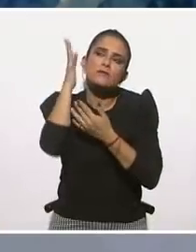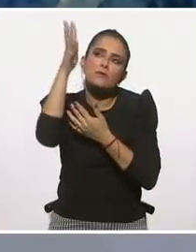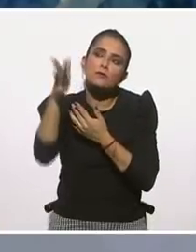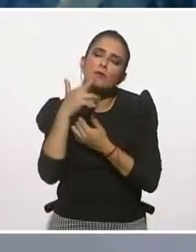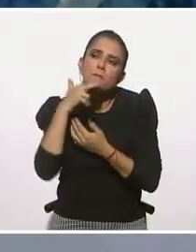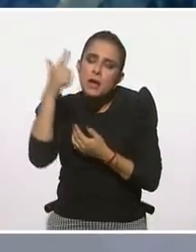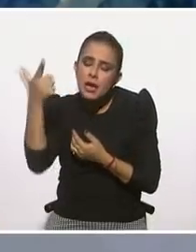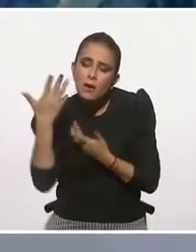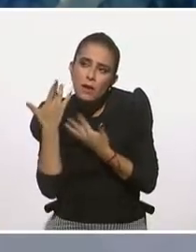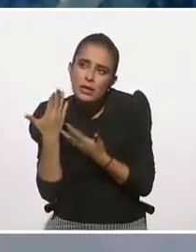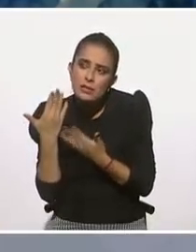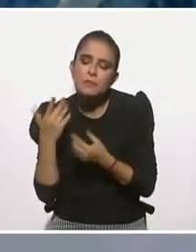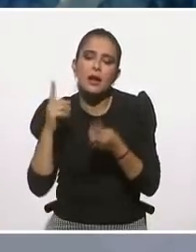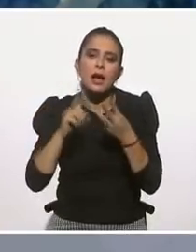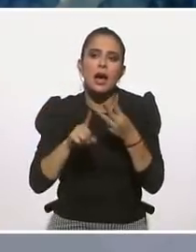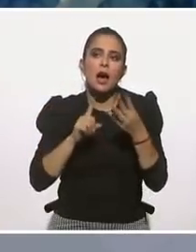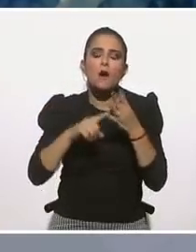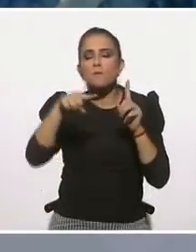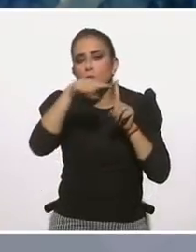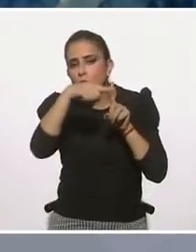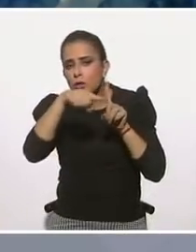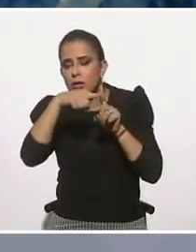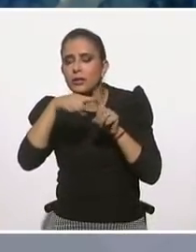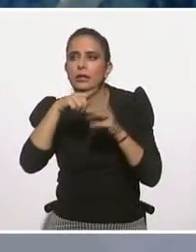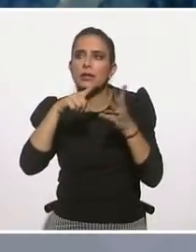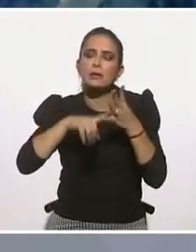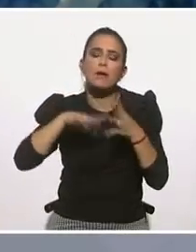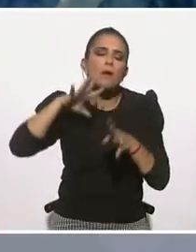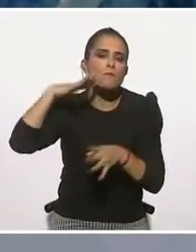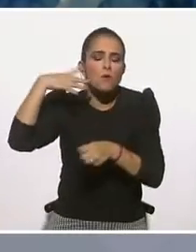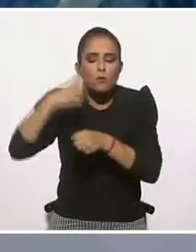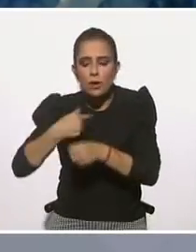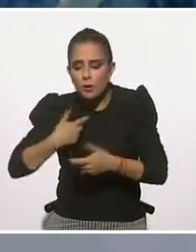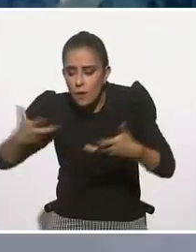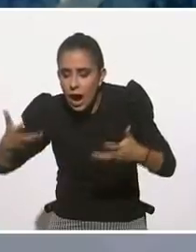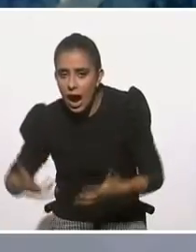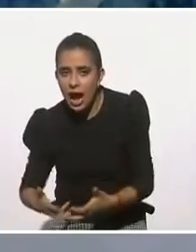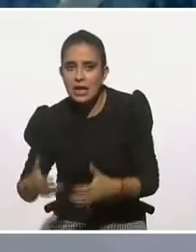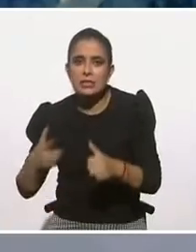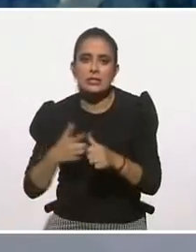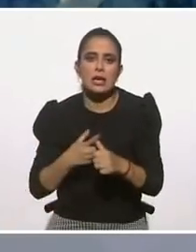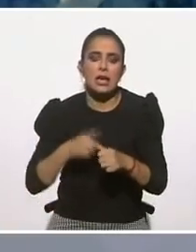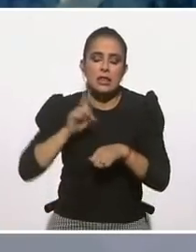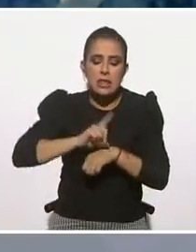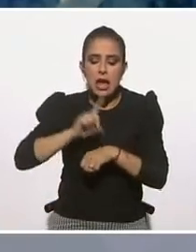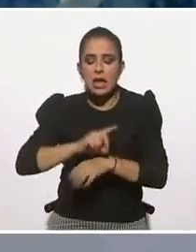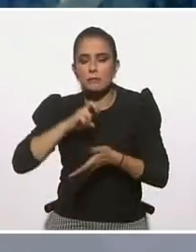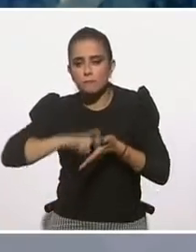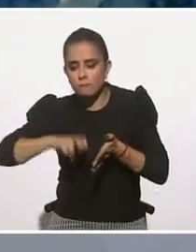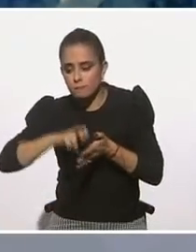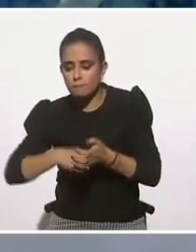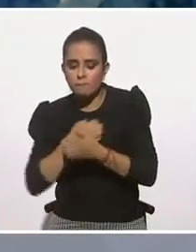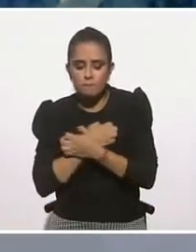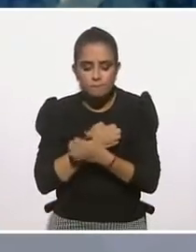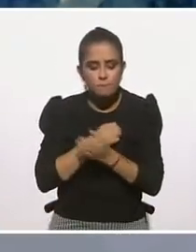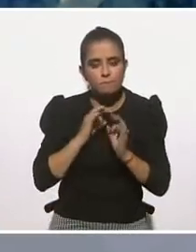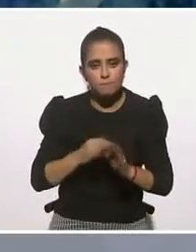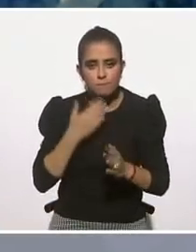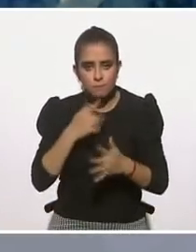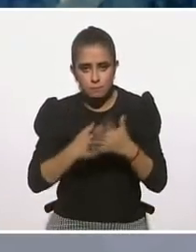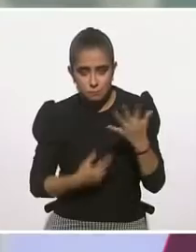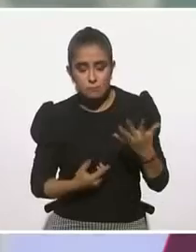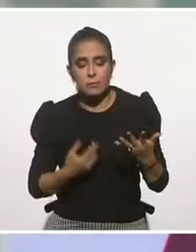el optimismo, la voluntad, la disciplina, etcétera. Entonces, cuando yo trabajo con adolescentes,